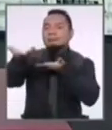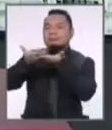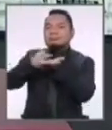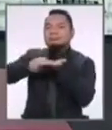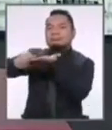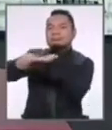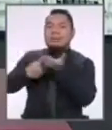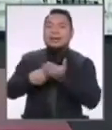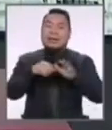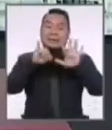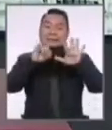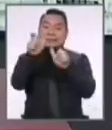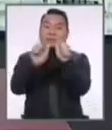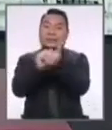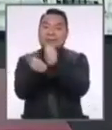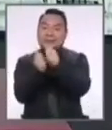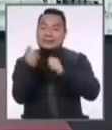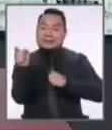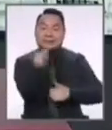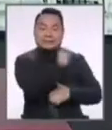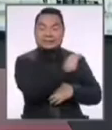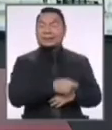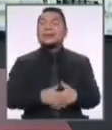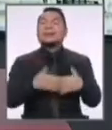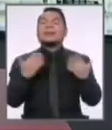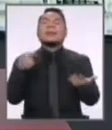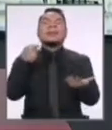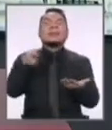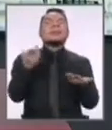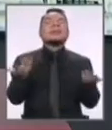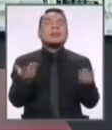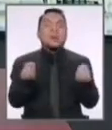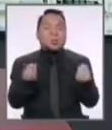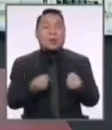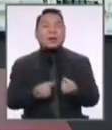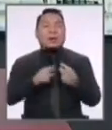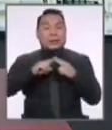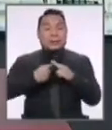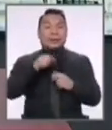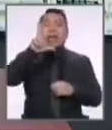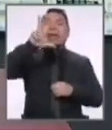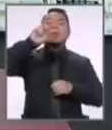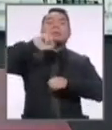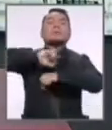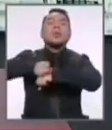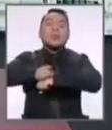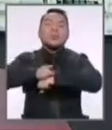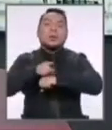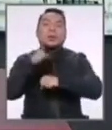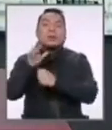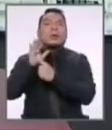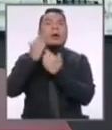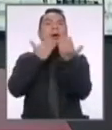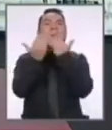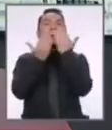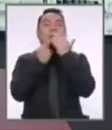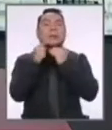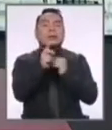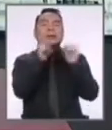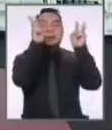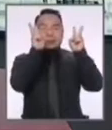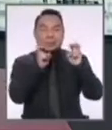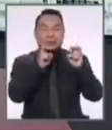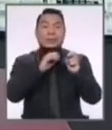entre los seis candidatos y candidatas. Estos bloques iniciarán con 30 segundos de exposición sobre el tema,